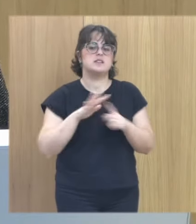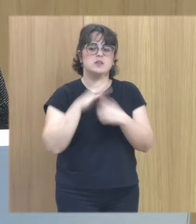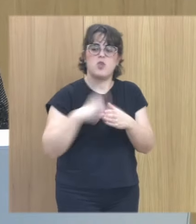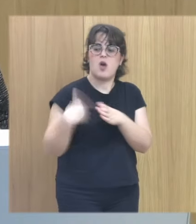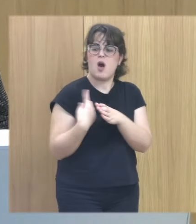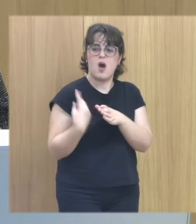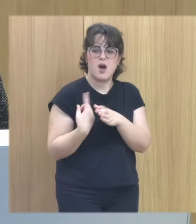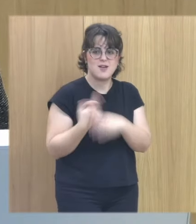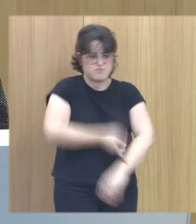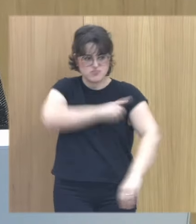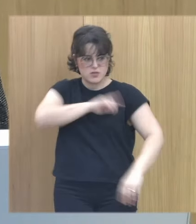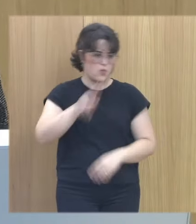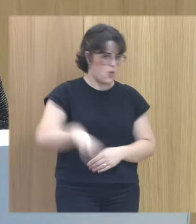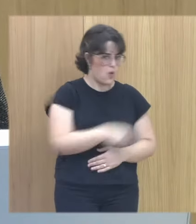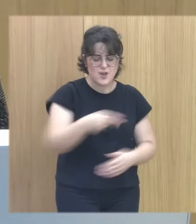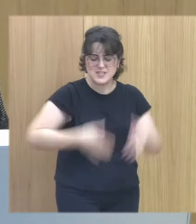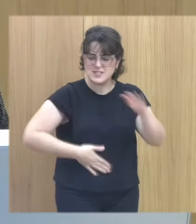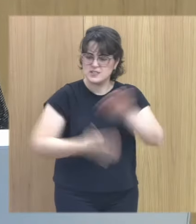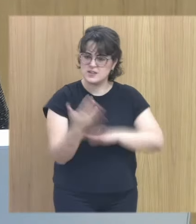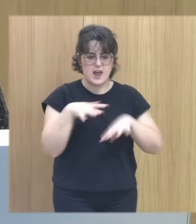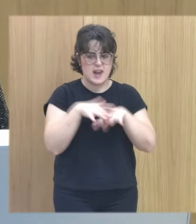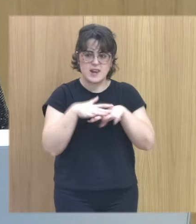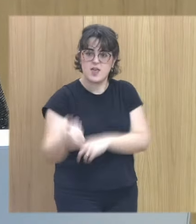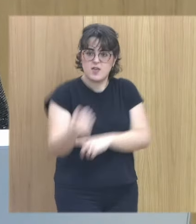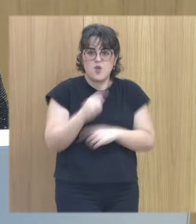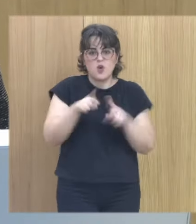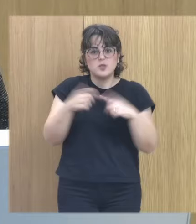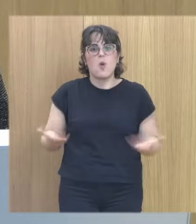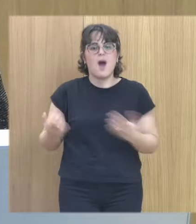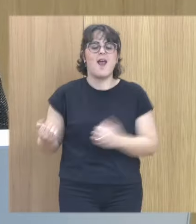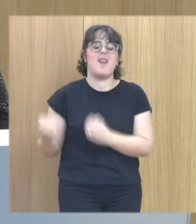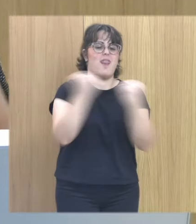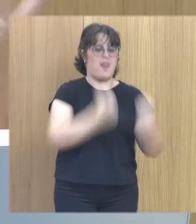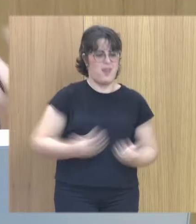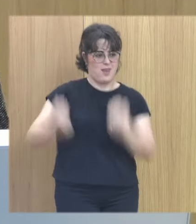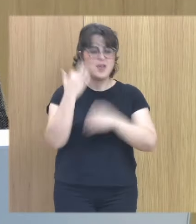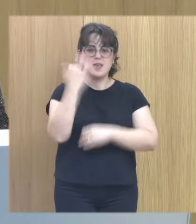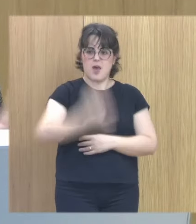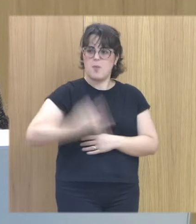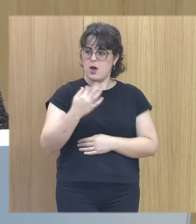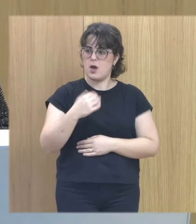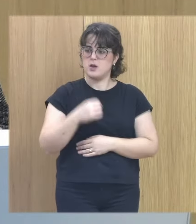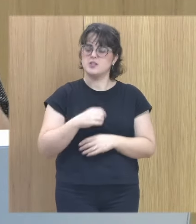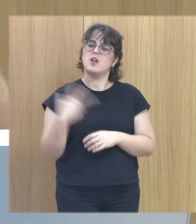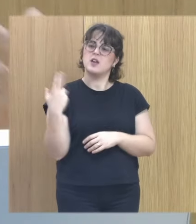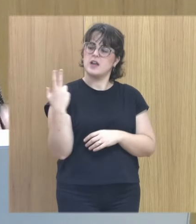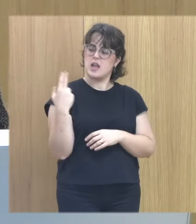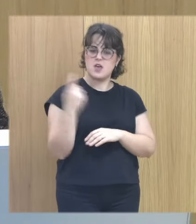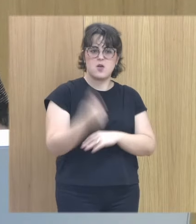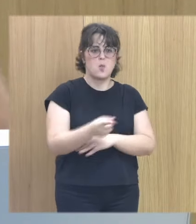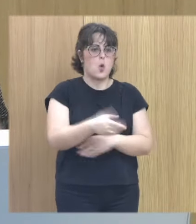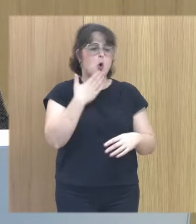es verdad tienen que tener una cierta red para poderse proteger entonces tienen relaciones muy utilitarias muy